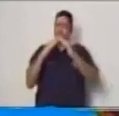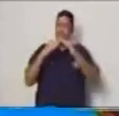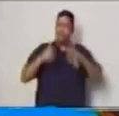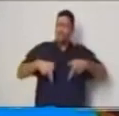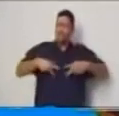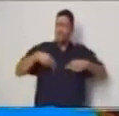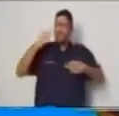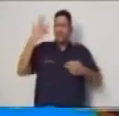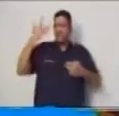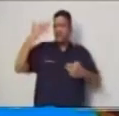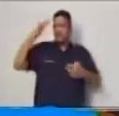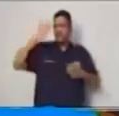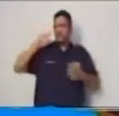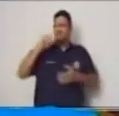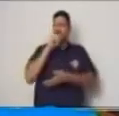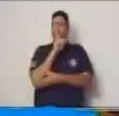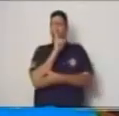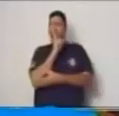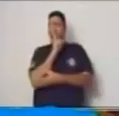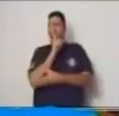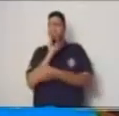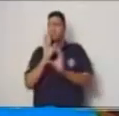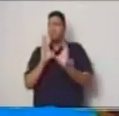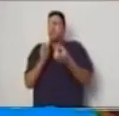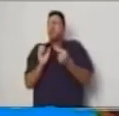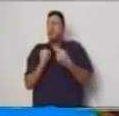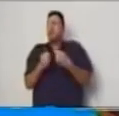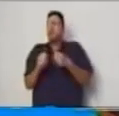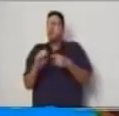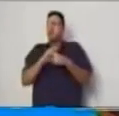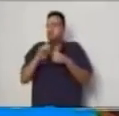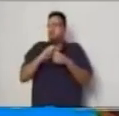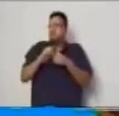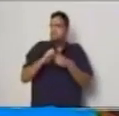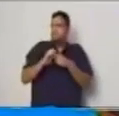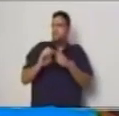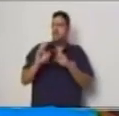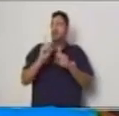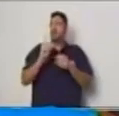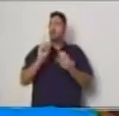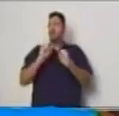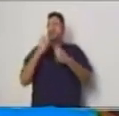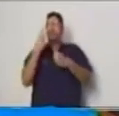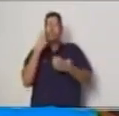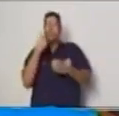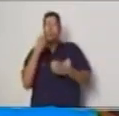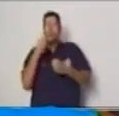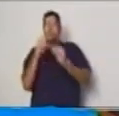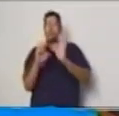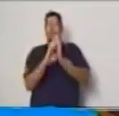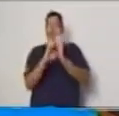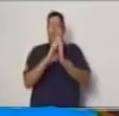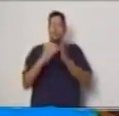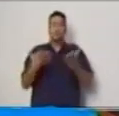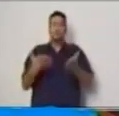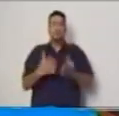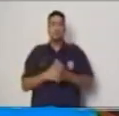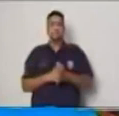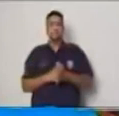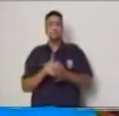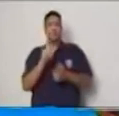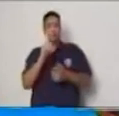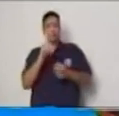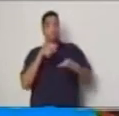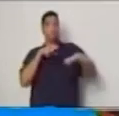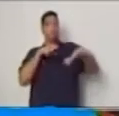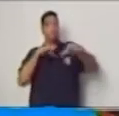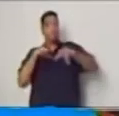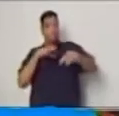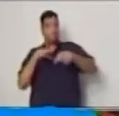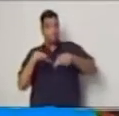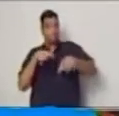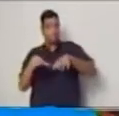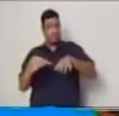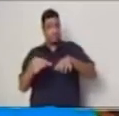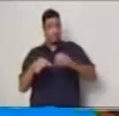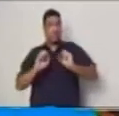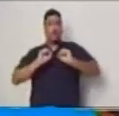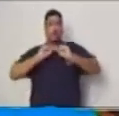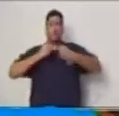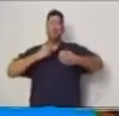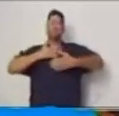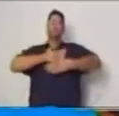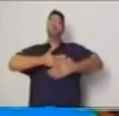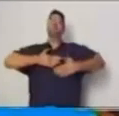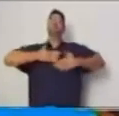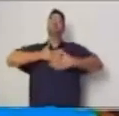y creo que una de las actividades que se estaban pensando realizar era el disfrutar